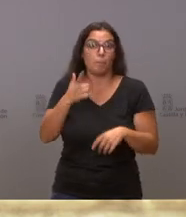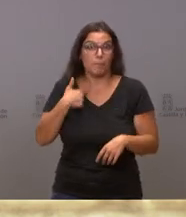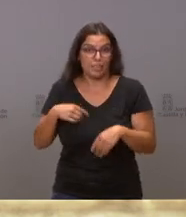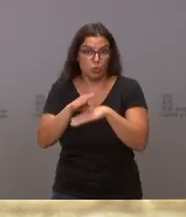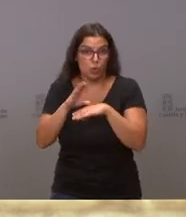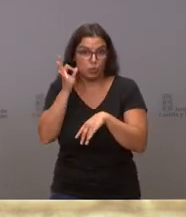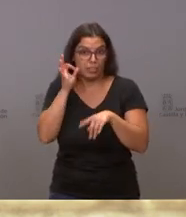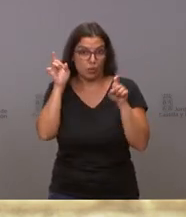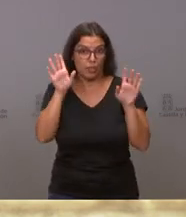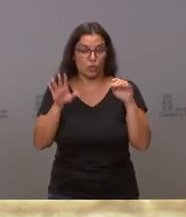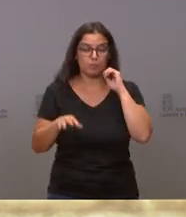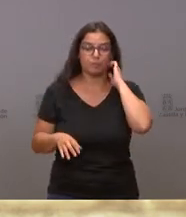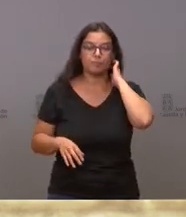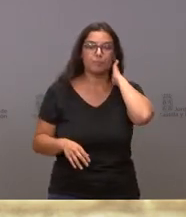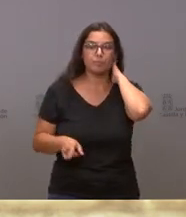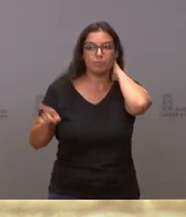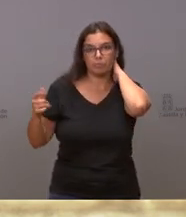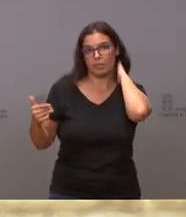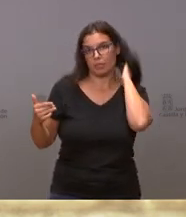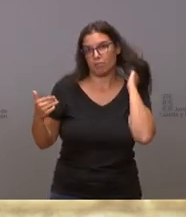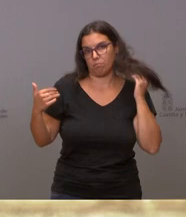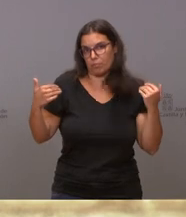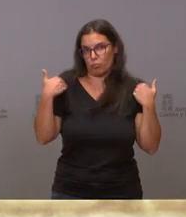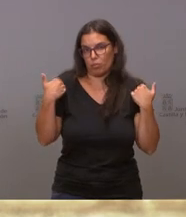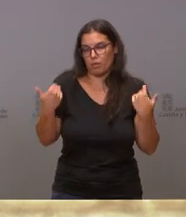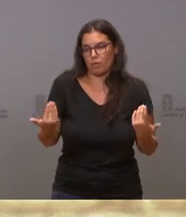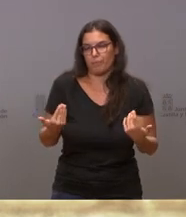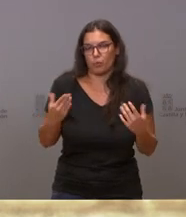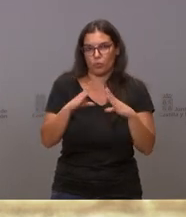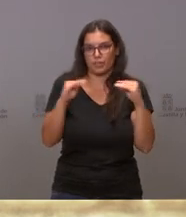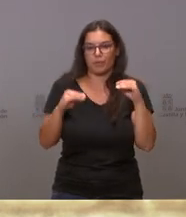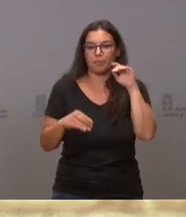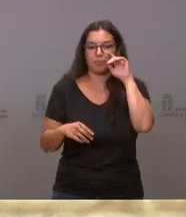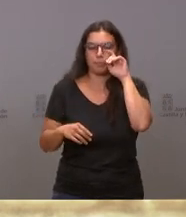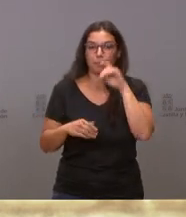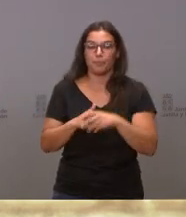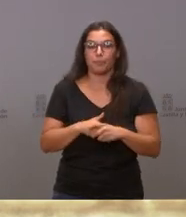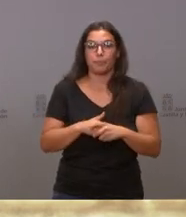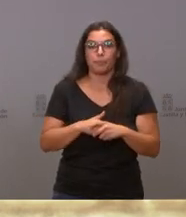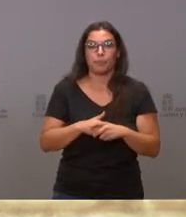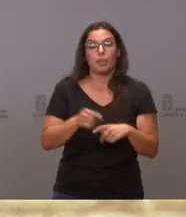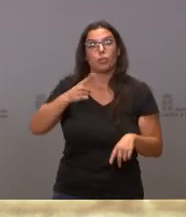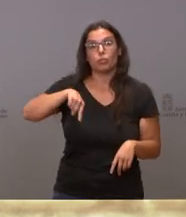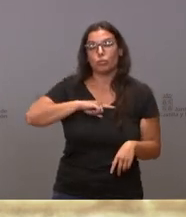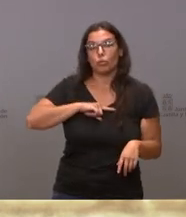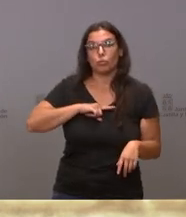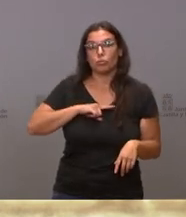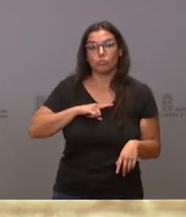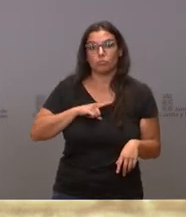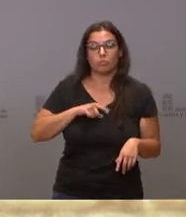de Educación, que tiene las competencias de universidades, sí decir que nuestra postura será,